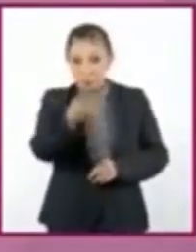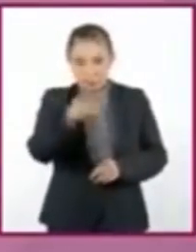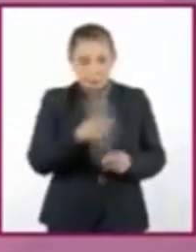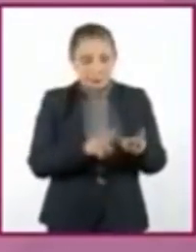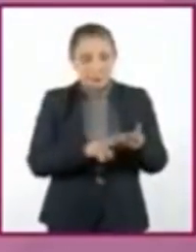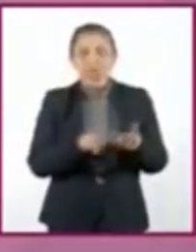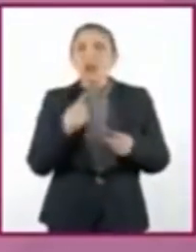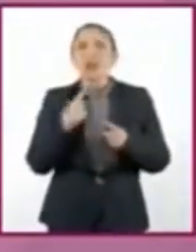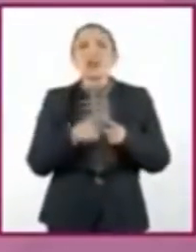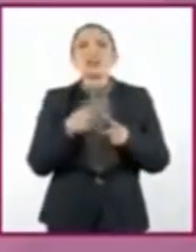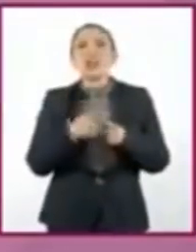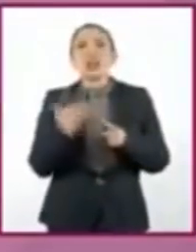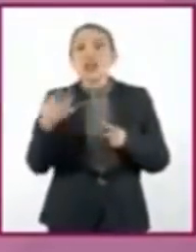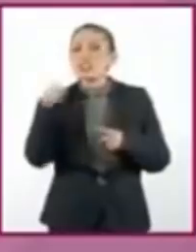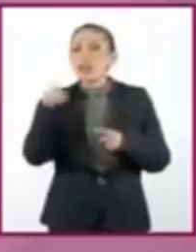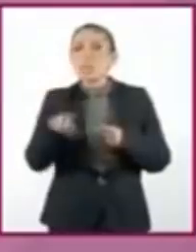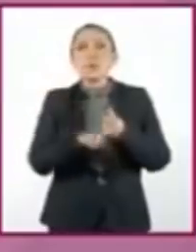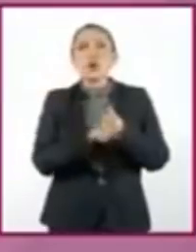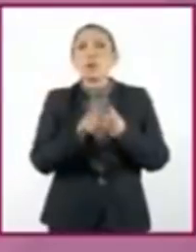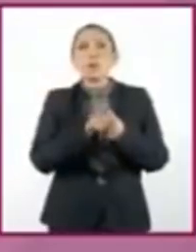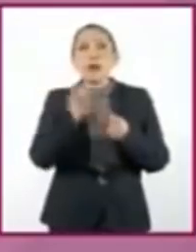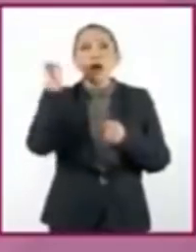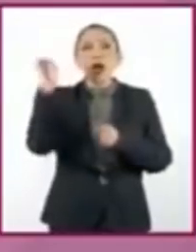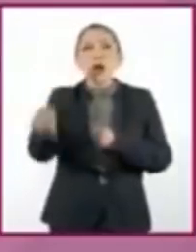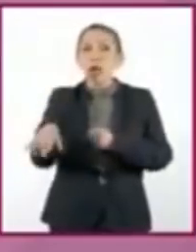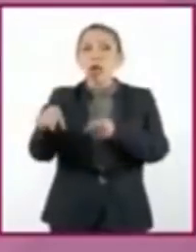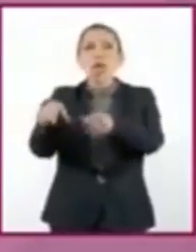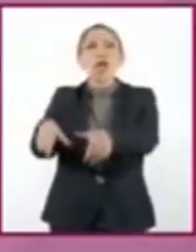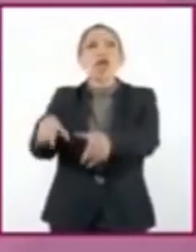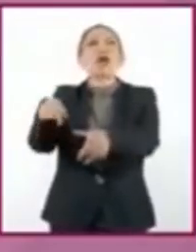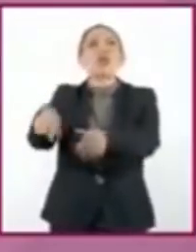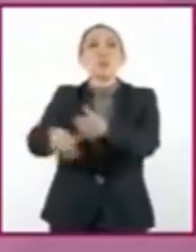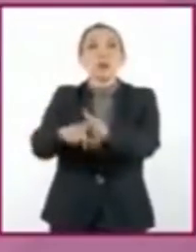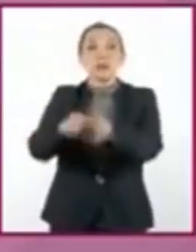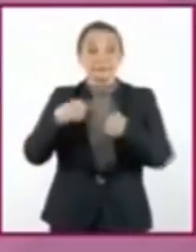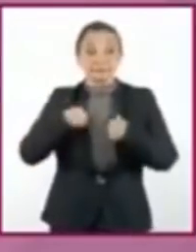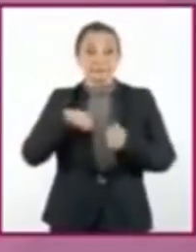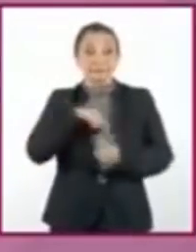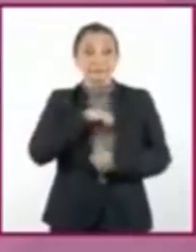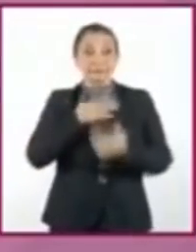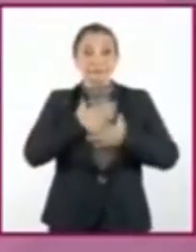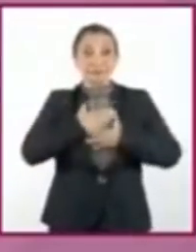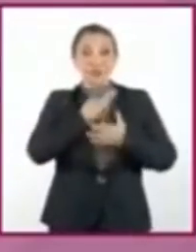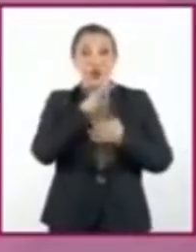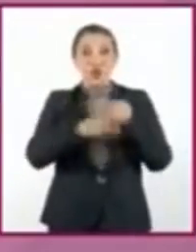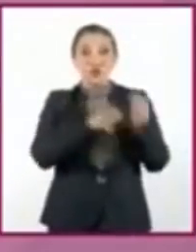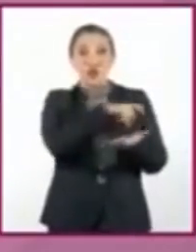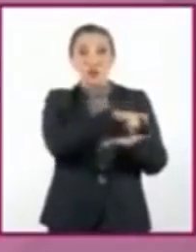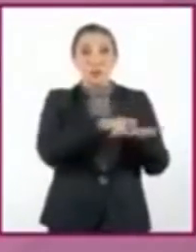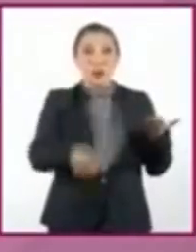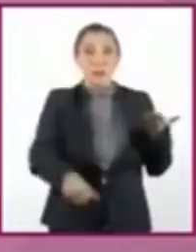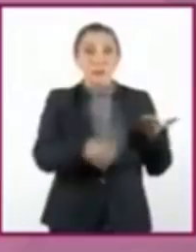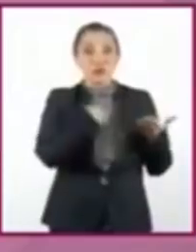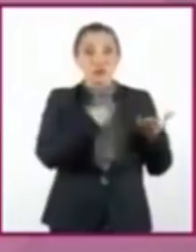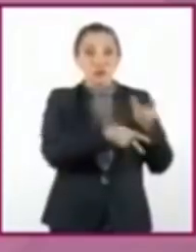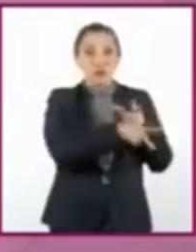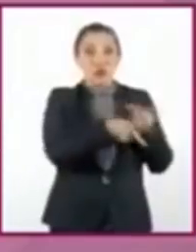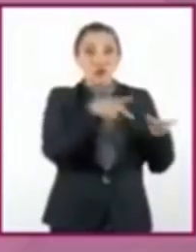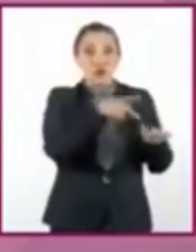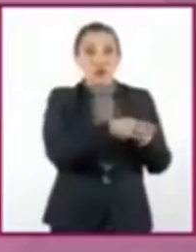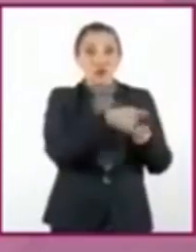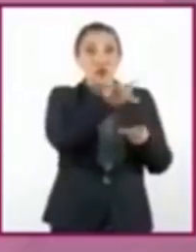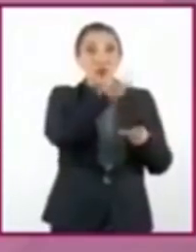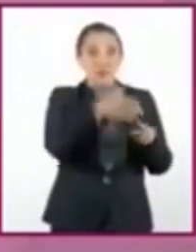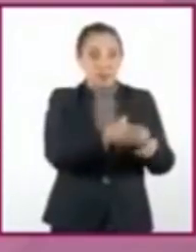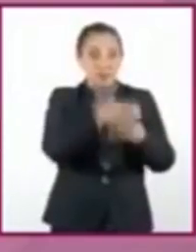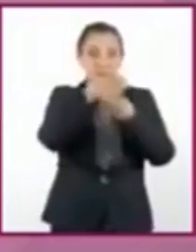¿Quién produce ese problema ambiental? Pues nosotros, todos los que compramos los residuos y no les damos